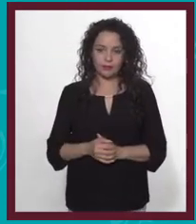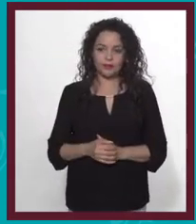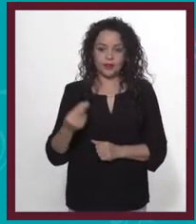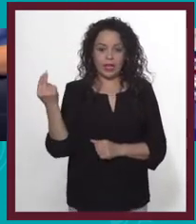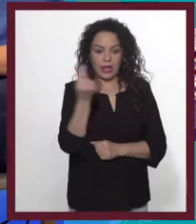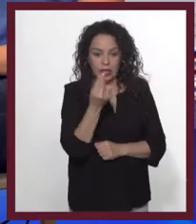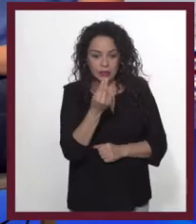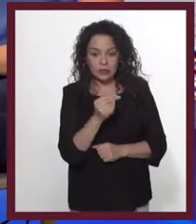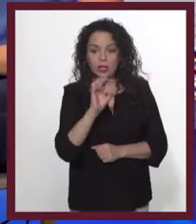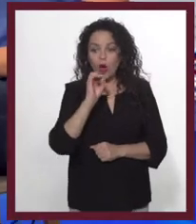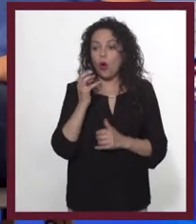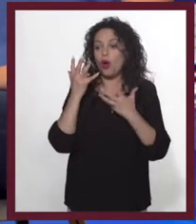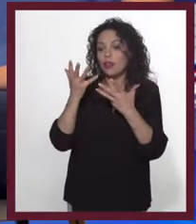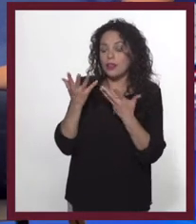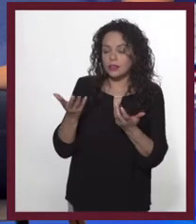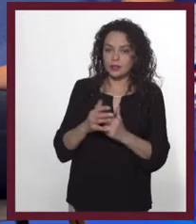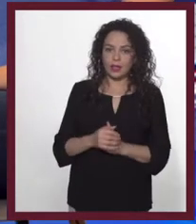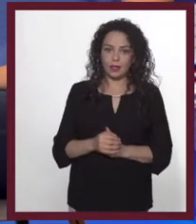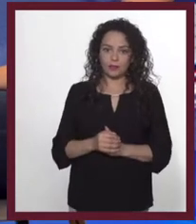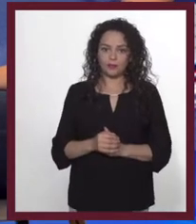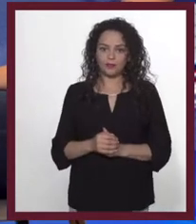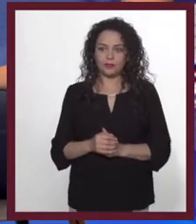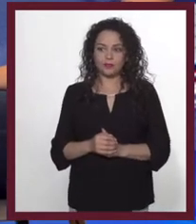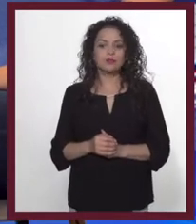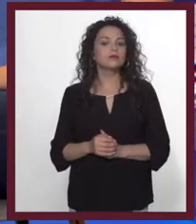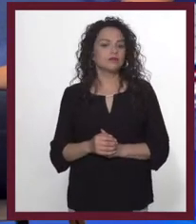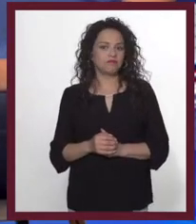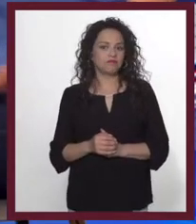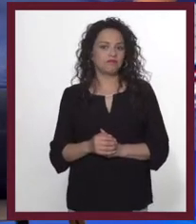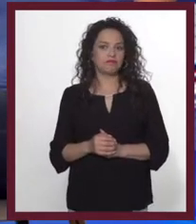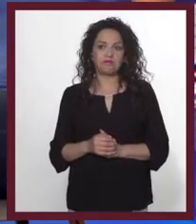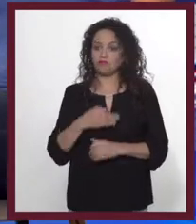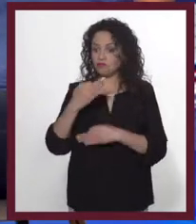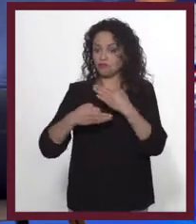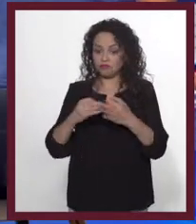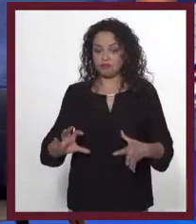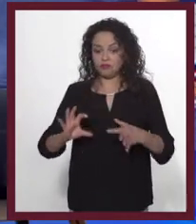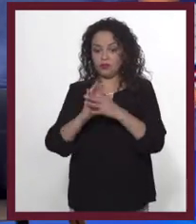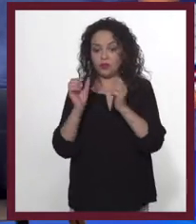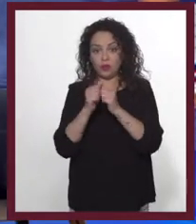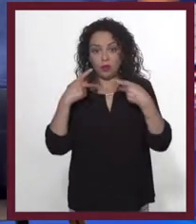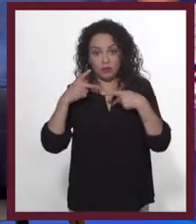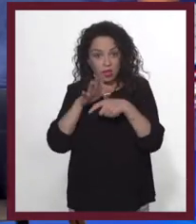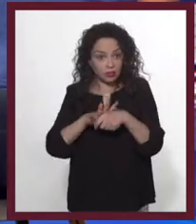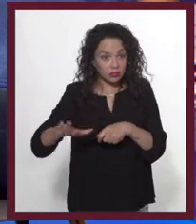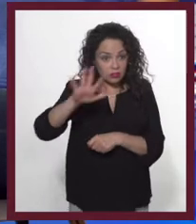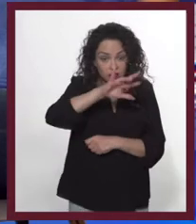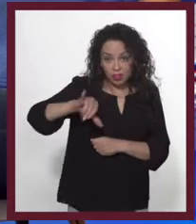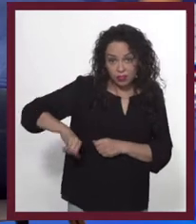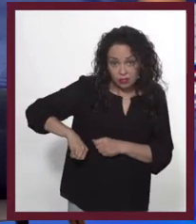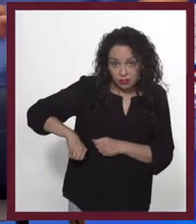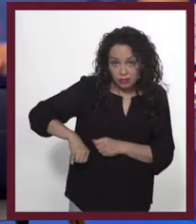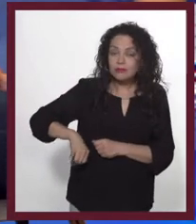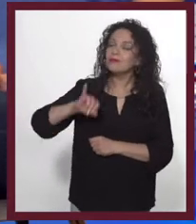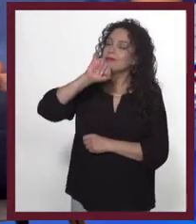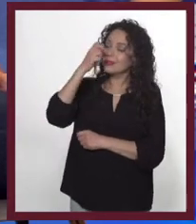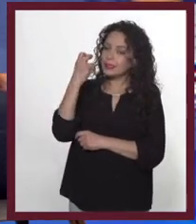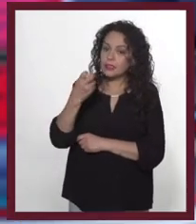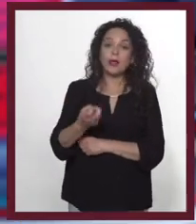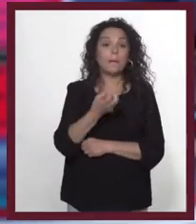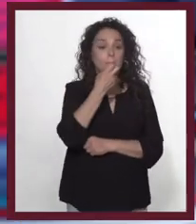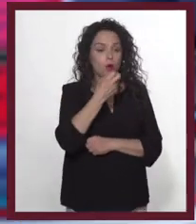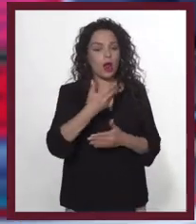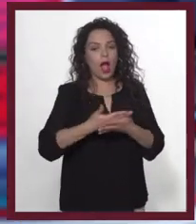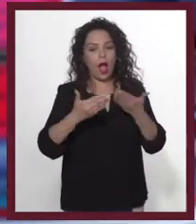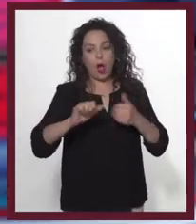o desea hablar. Saber, perdón, disculpe usted. Todo se trata del público, entonces. Así es. Por eso, mi